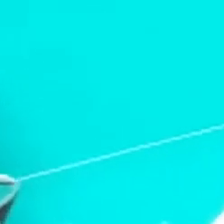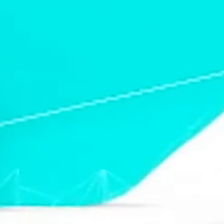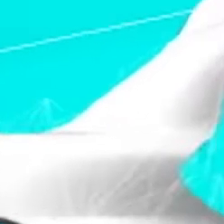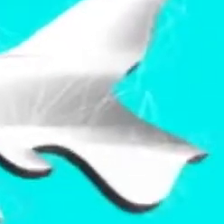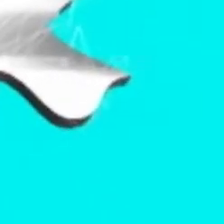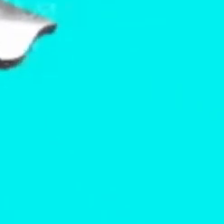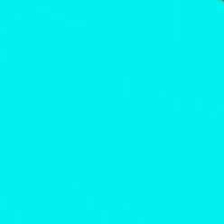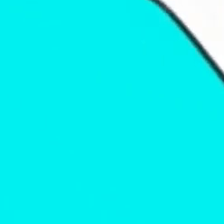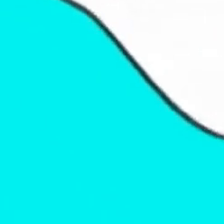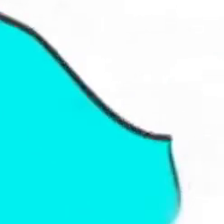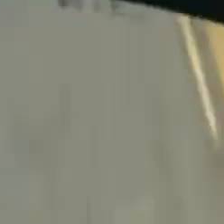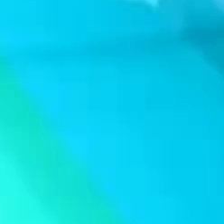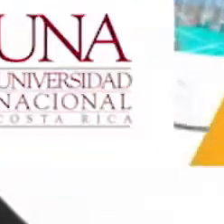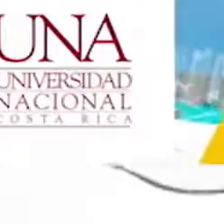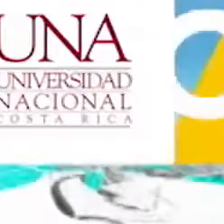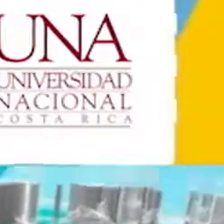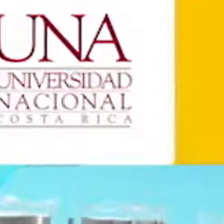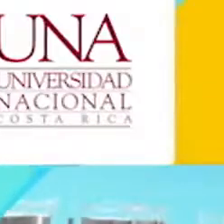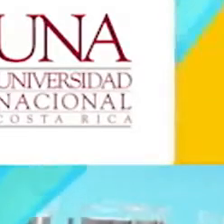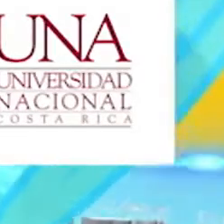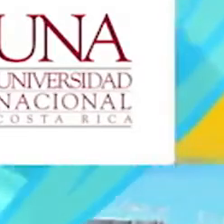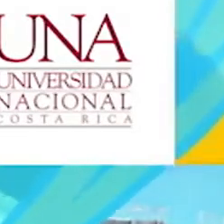disfrutar del buen cine desde casa